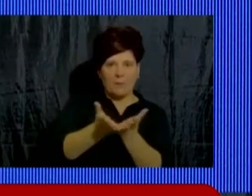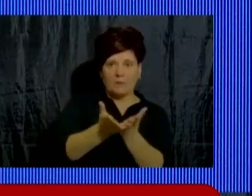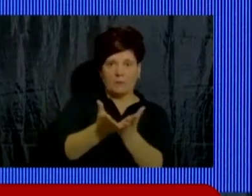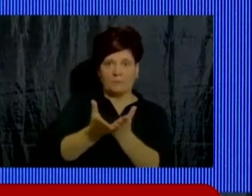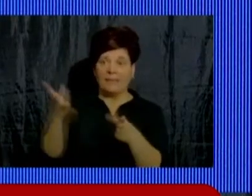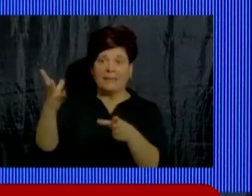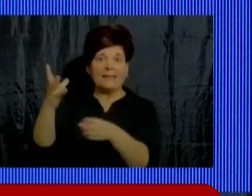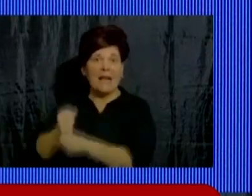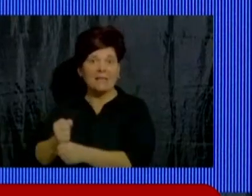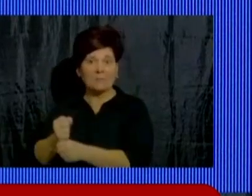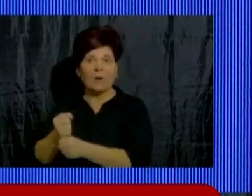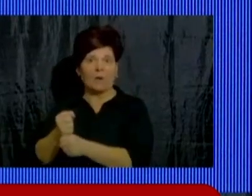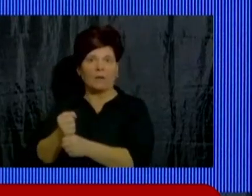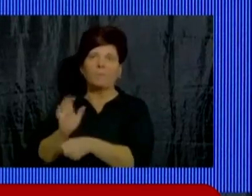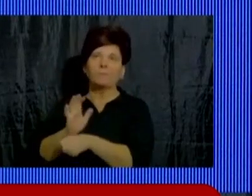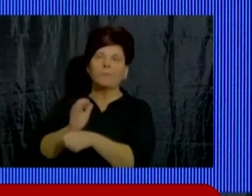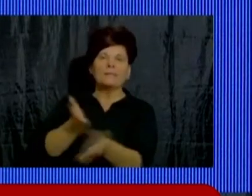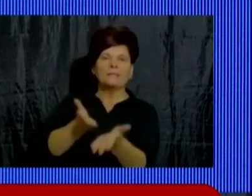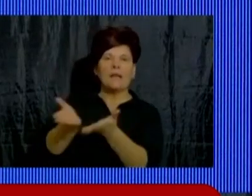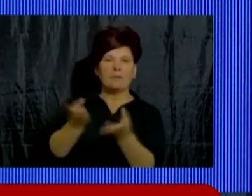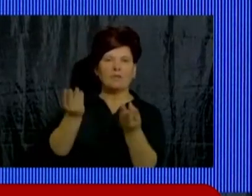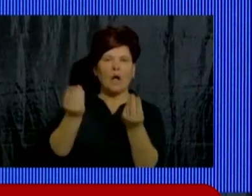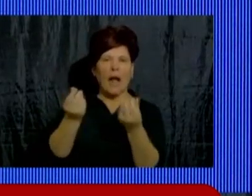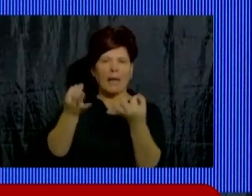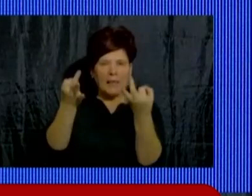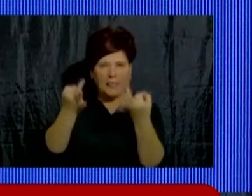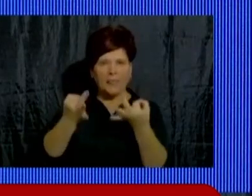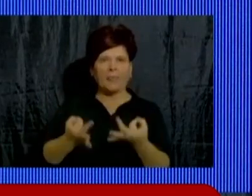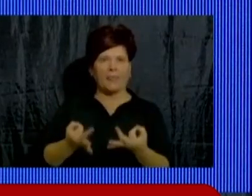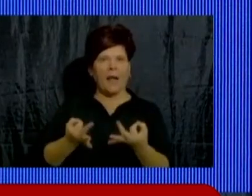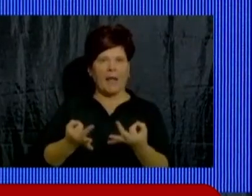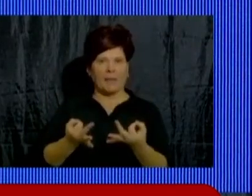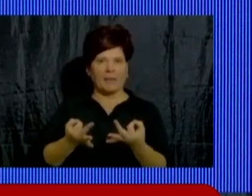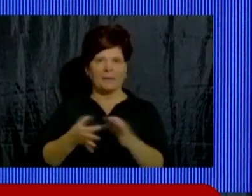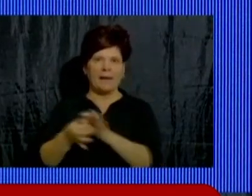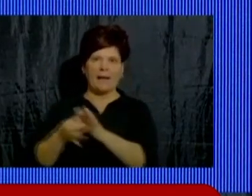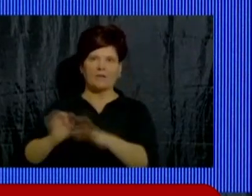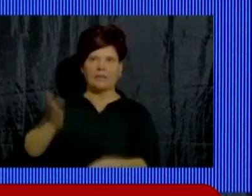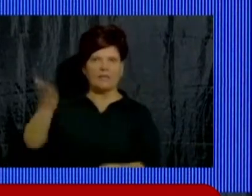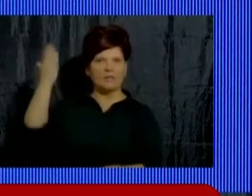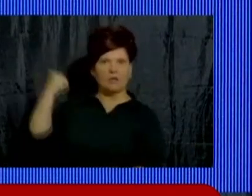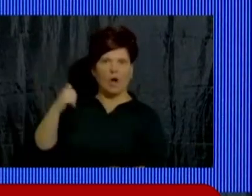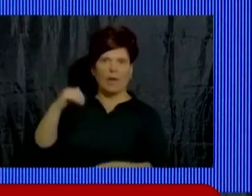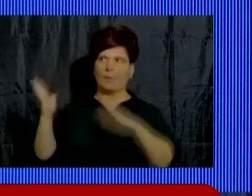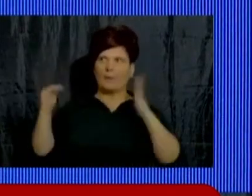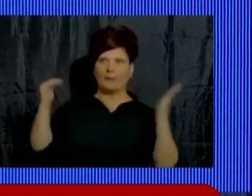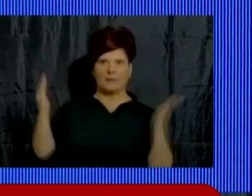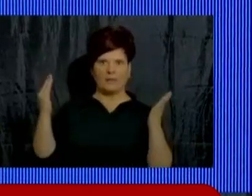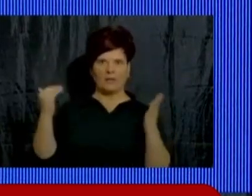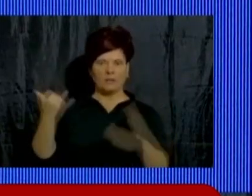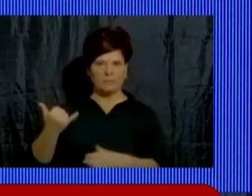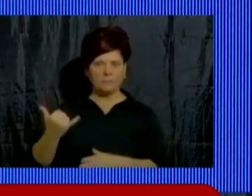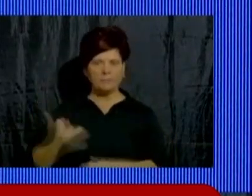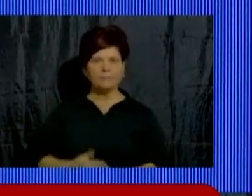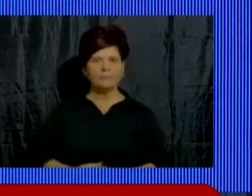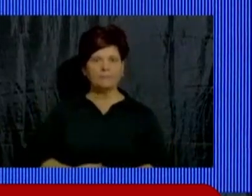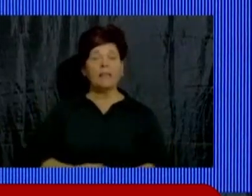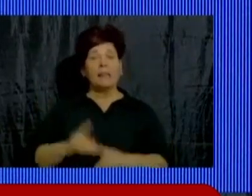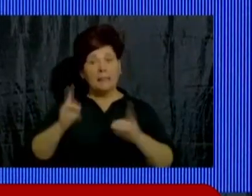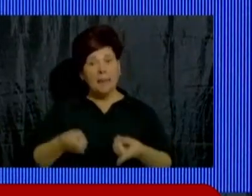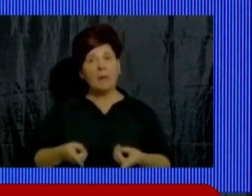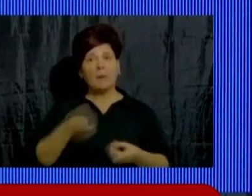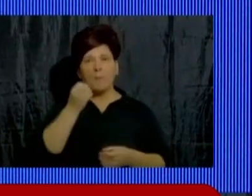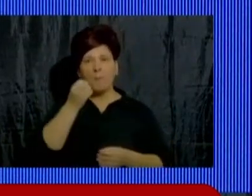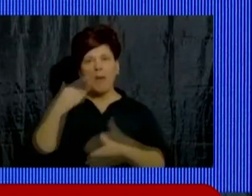a ser un servicio de calidad acorde al derecho y a la historia que nuestros vecinos nos exigen. También vamos a